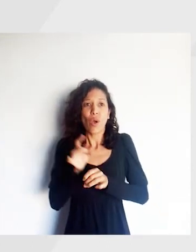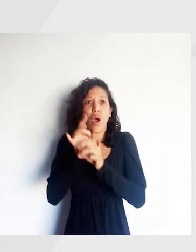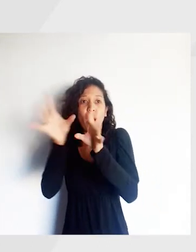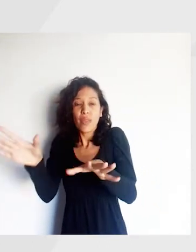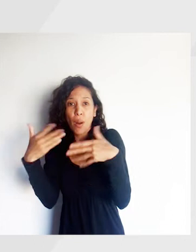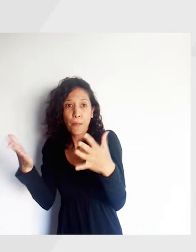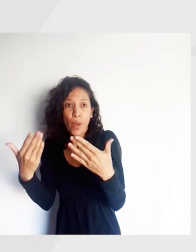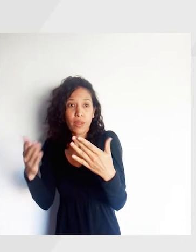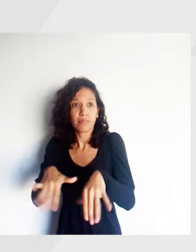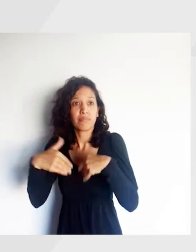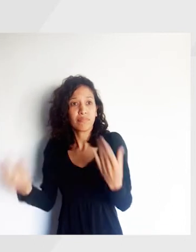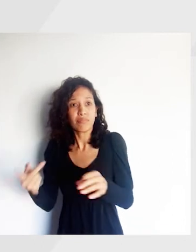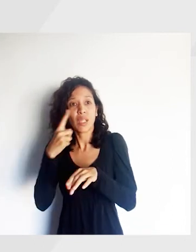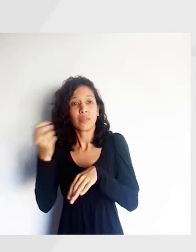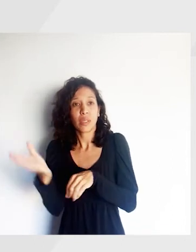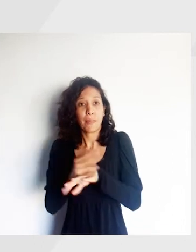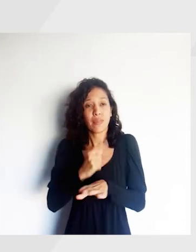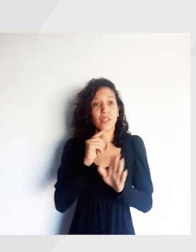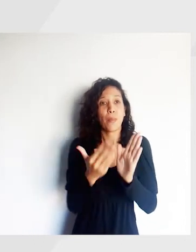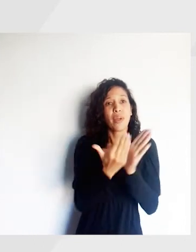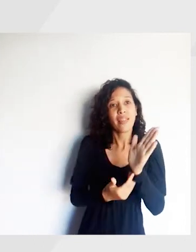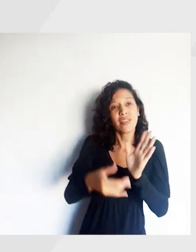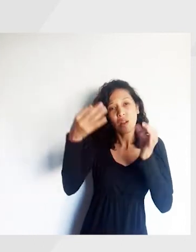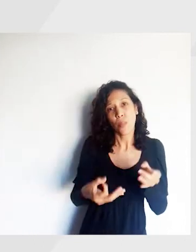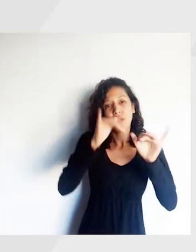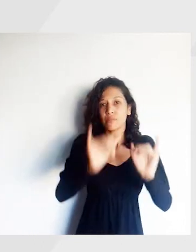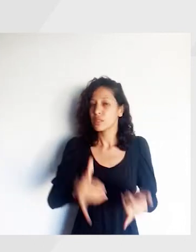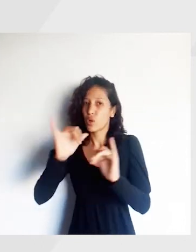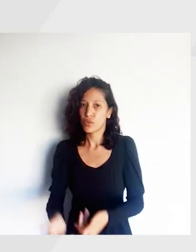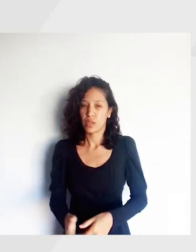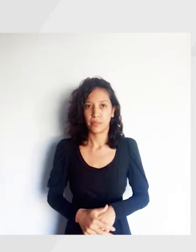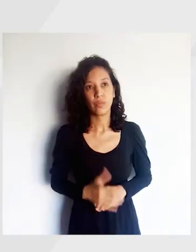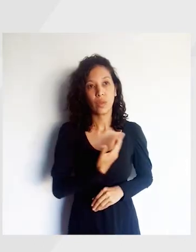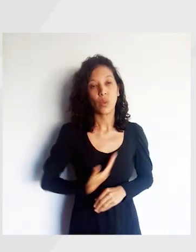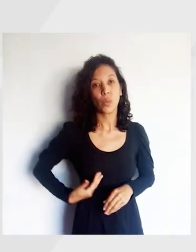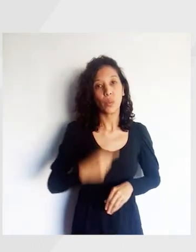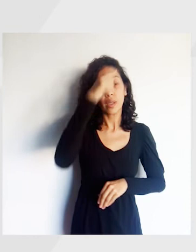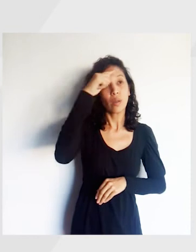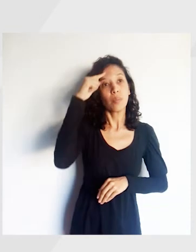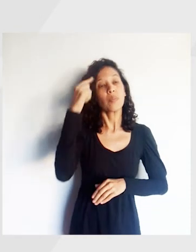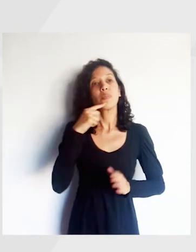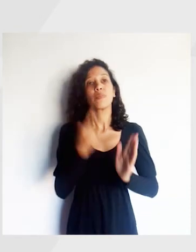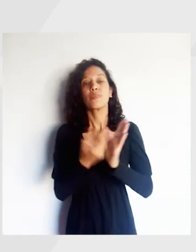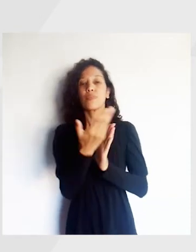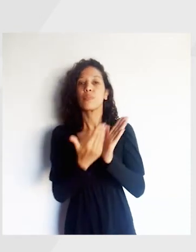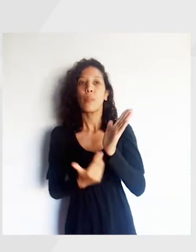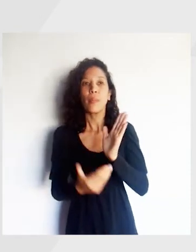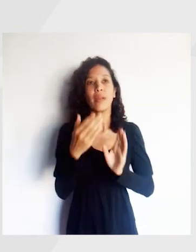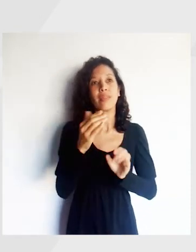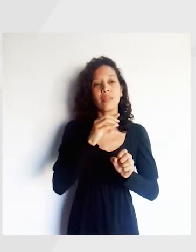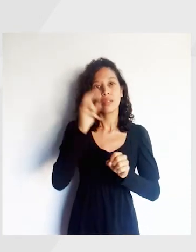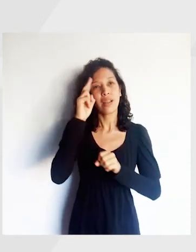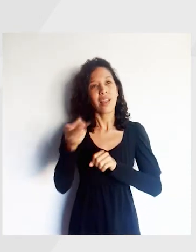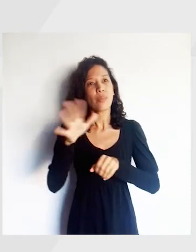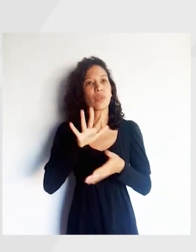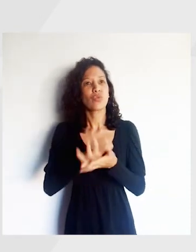riesgo de contagio y las acciones preventivas que deberás cumplir sin excepción. Medidas tomadas por el Gobierno Nacional ante